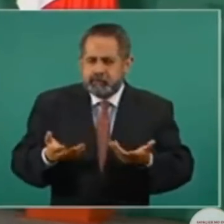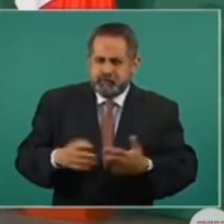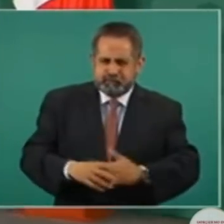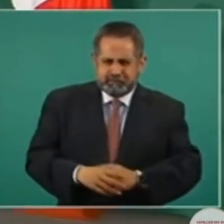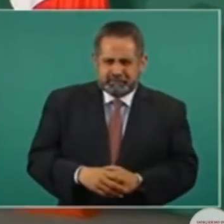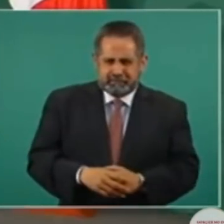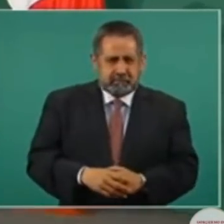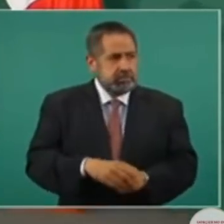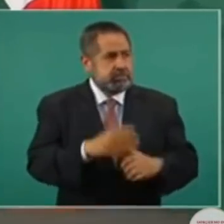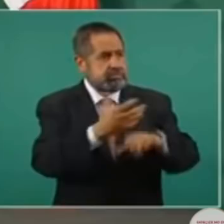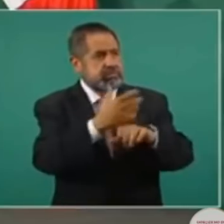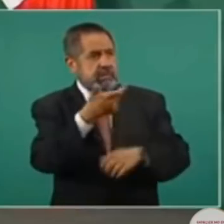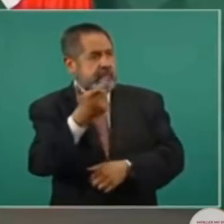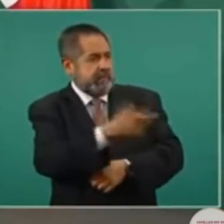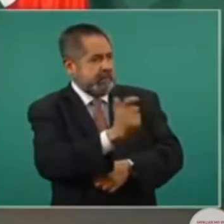que les den dinero